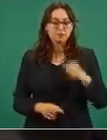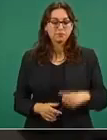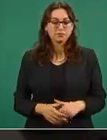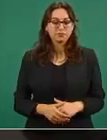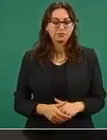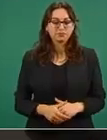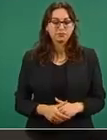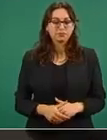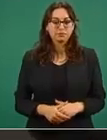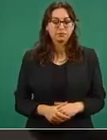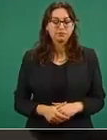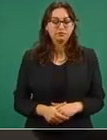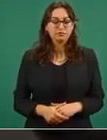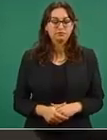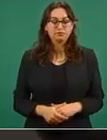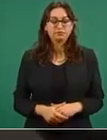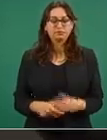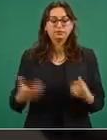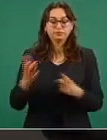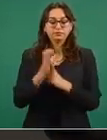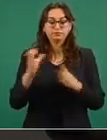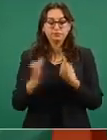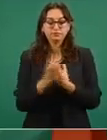La Comisión Reguladora de Energía.